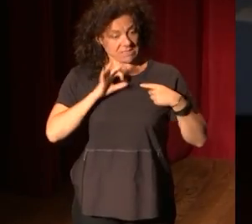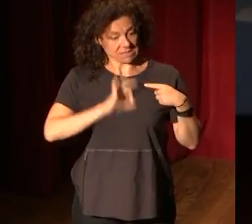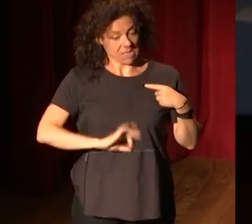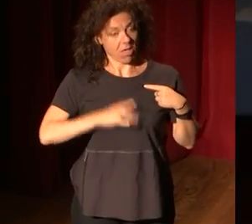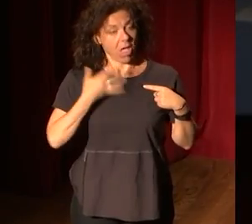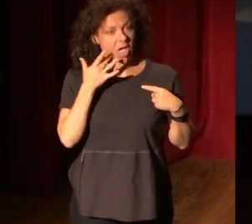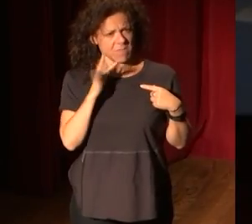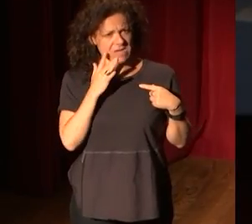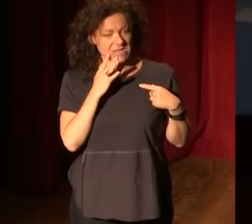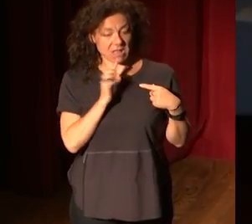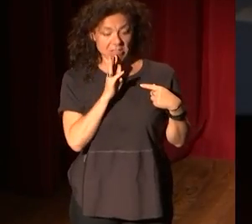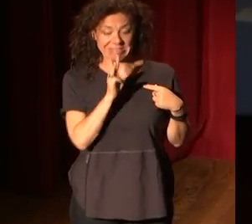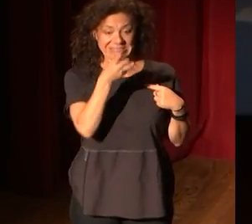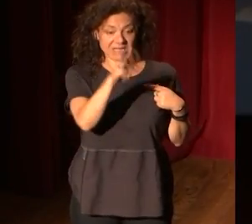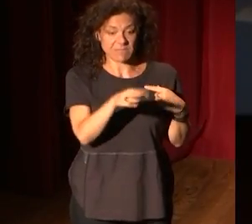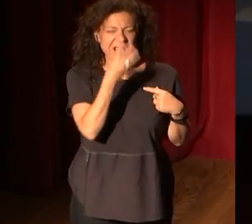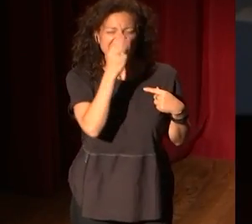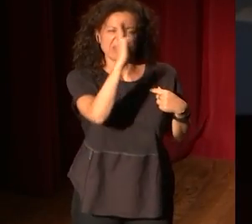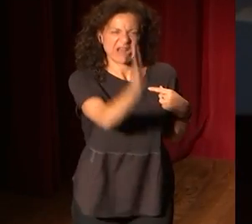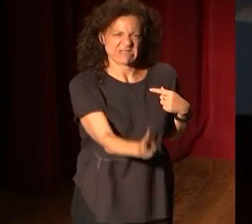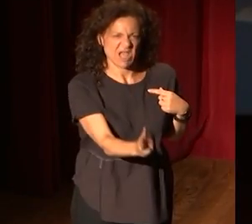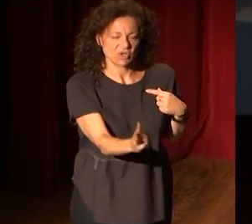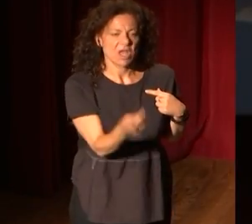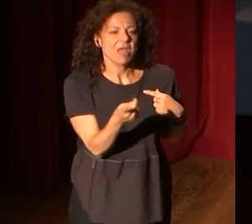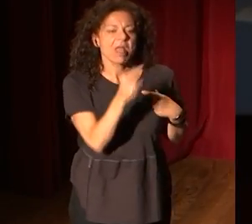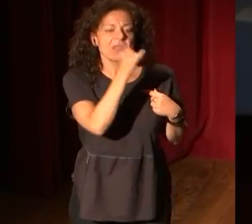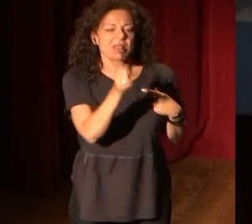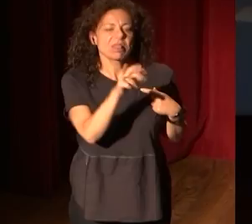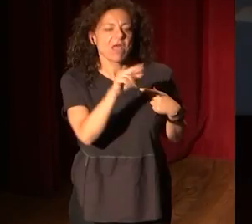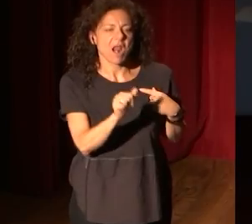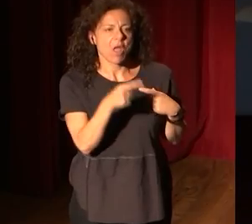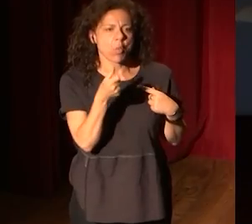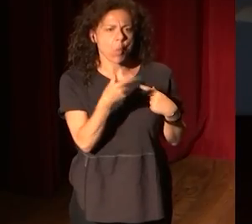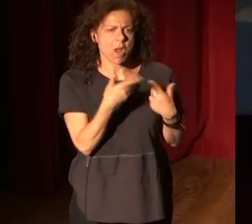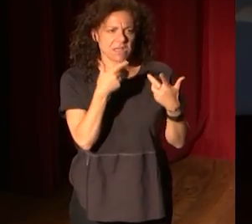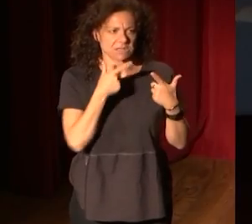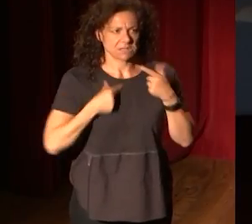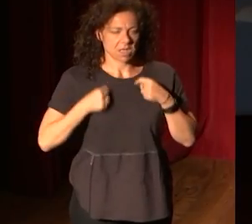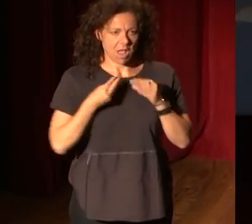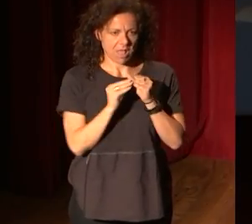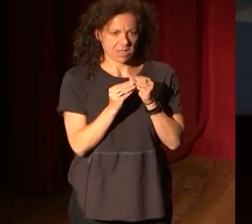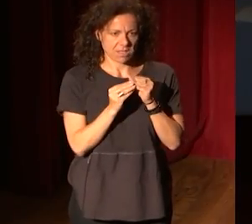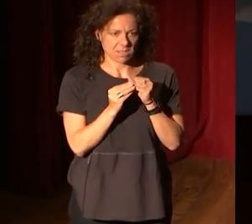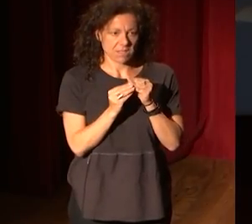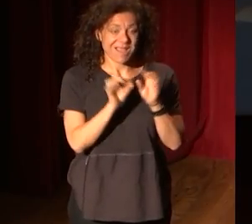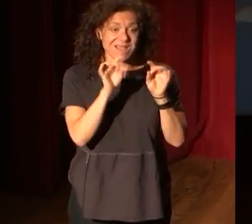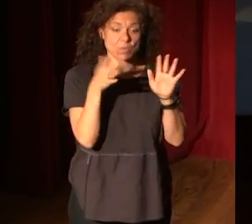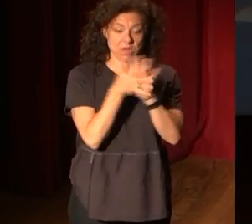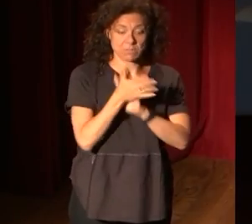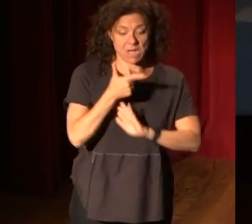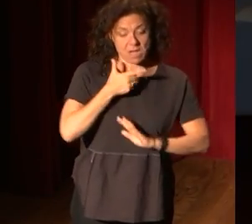o tres años y que cuántas camisas tiene que hacer Zara es lo mismo comprar ropa que definir tus gustos políticos